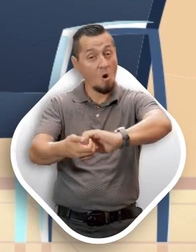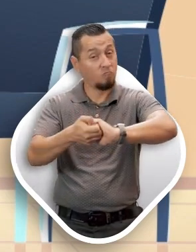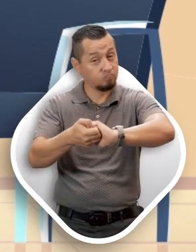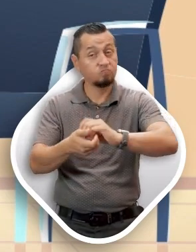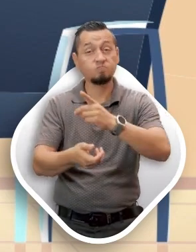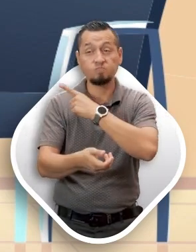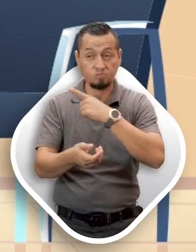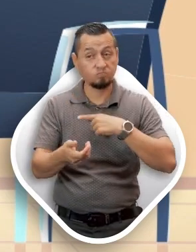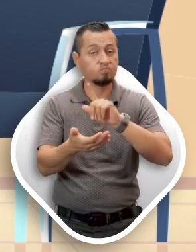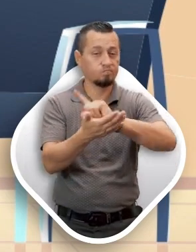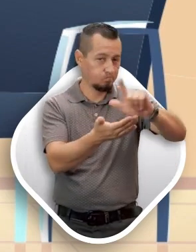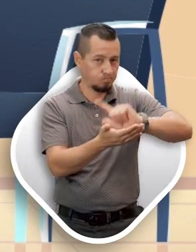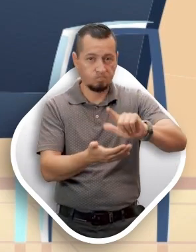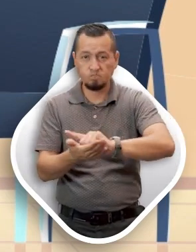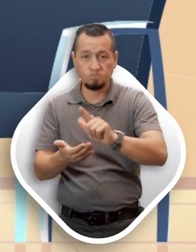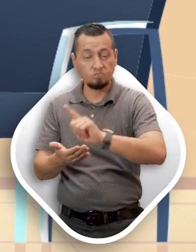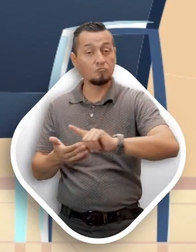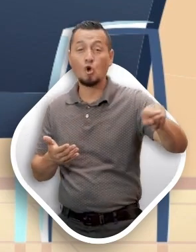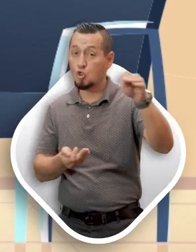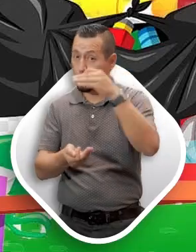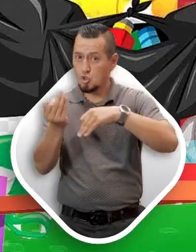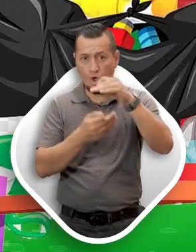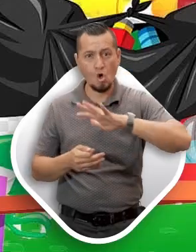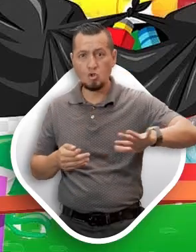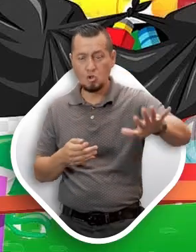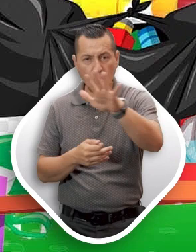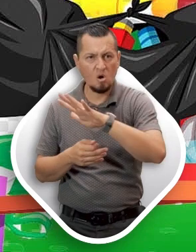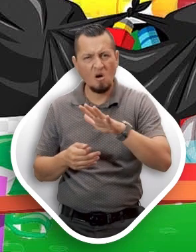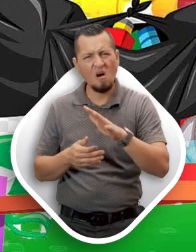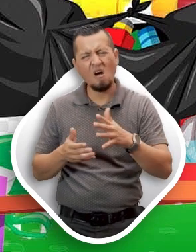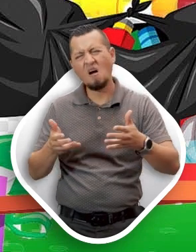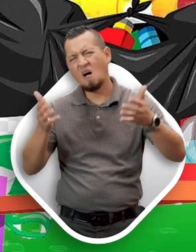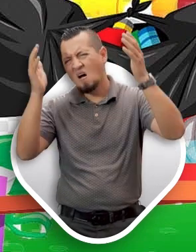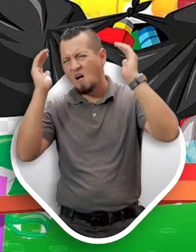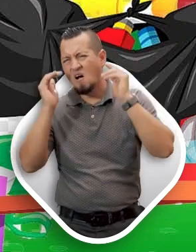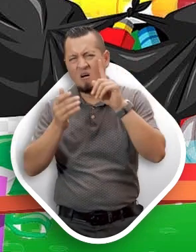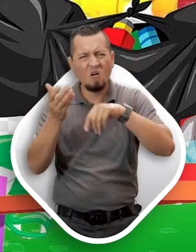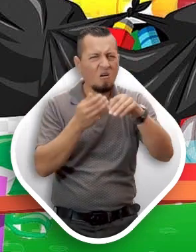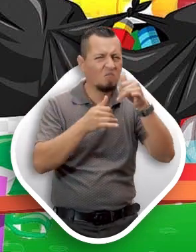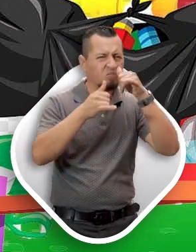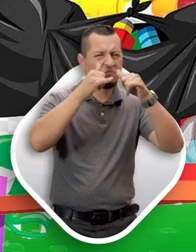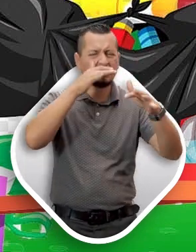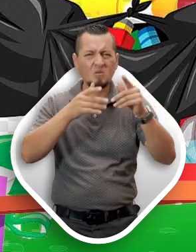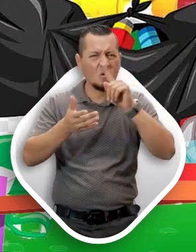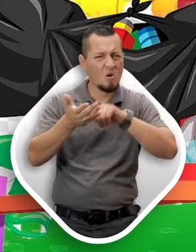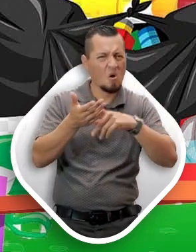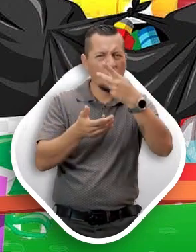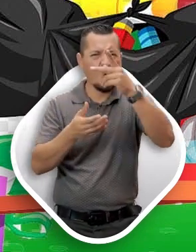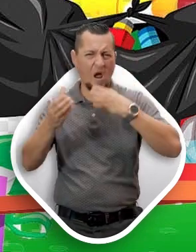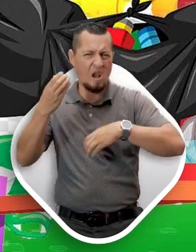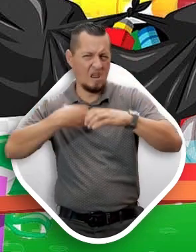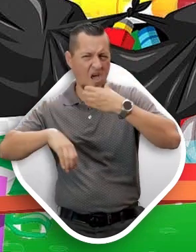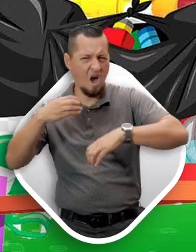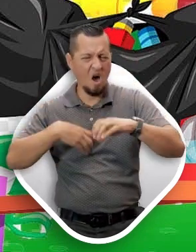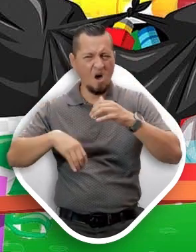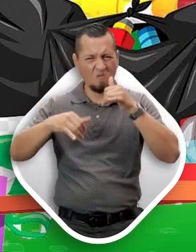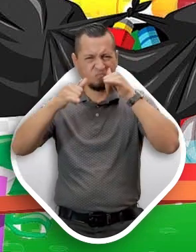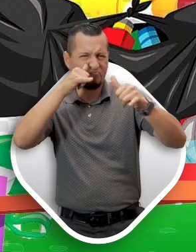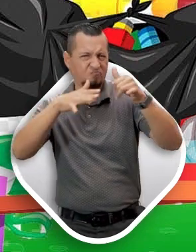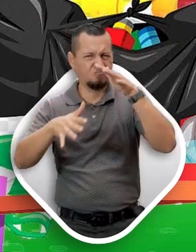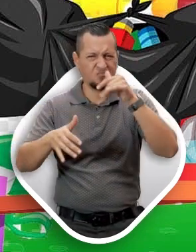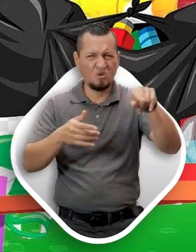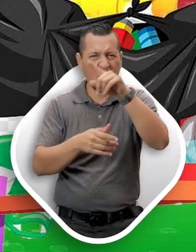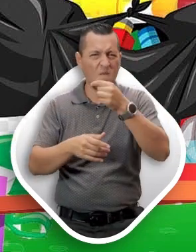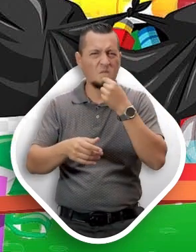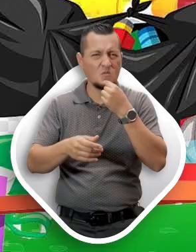y entre todos, recoger la basura. Al momento que el director terminó de dar la indicación, se escucharon algunas quejas de inconformidad